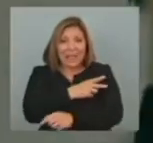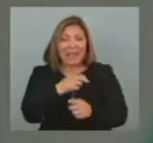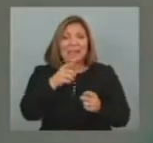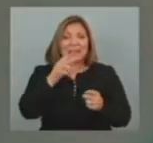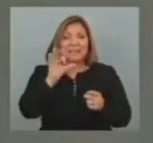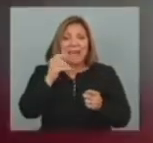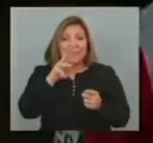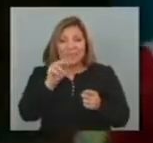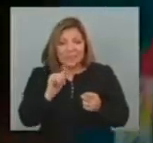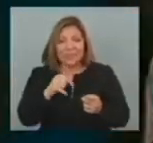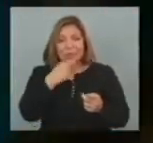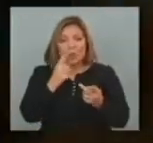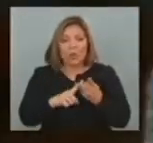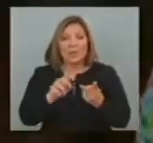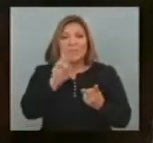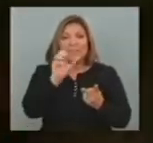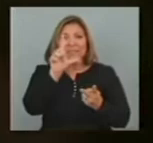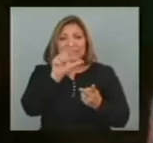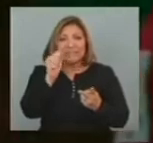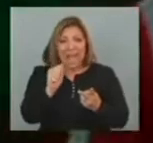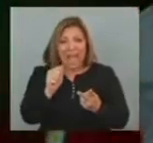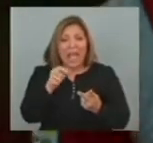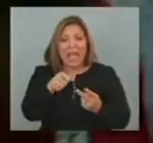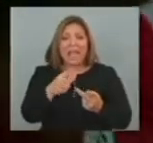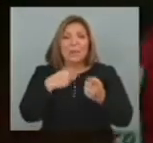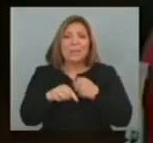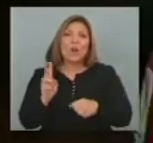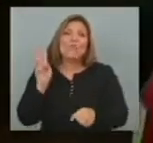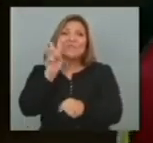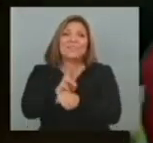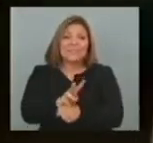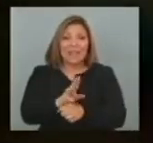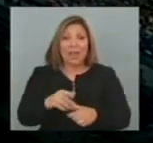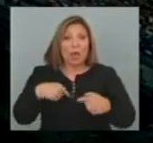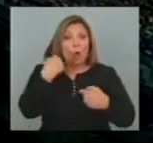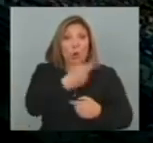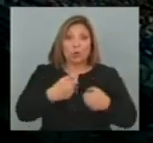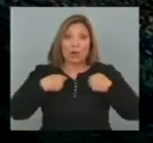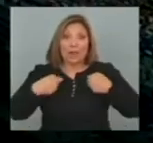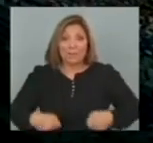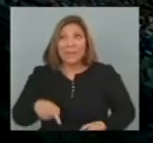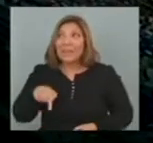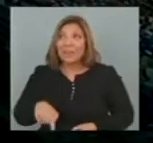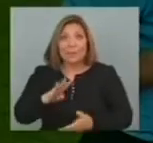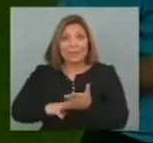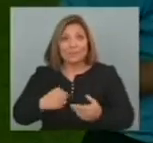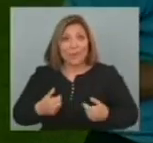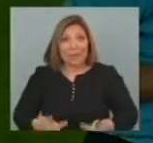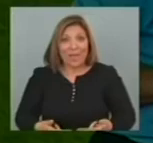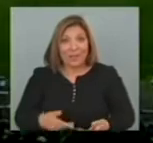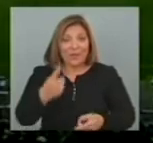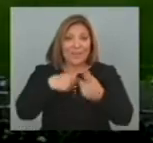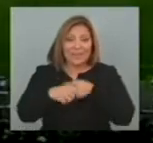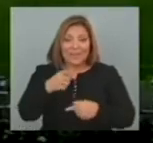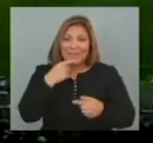particularidad David Villa En su casa Pero como visitante Con la otra camiseta Hagamos referencia A esa frase Sin